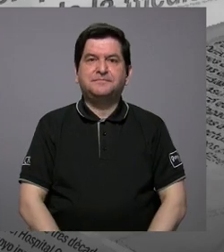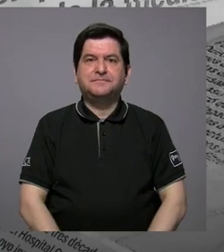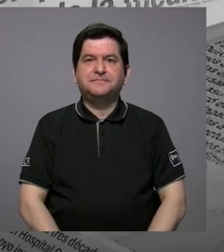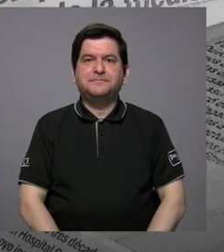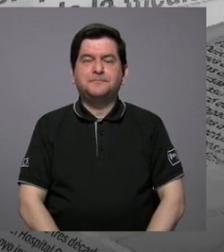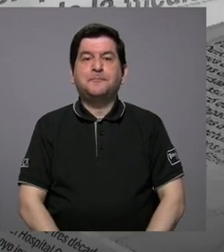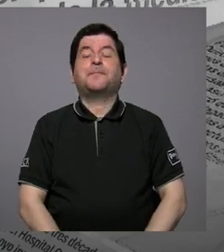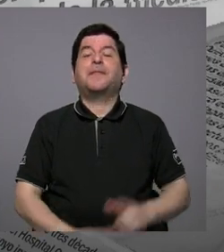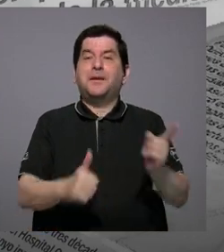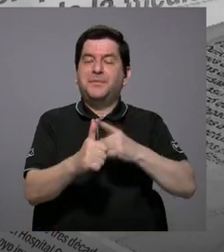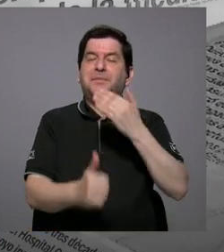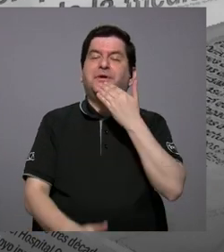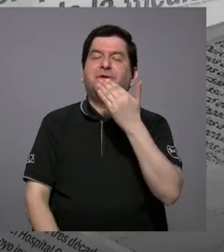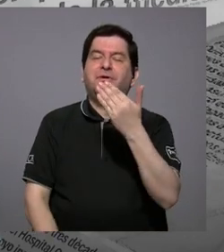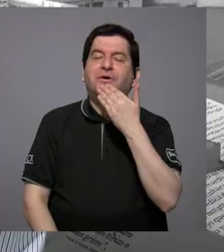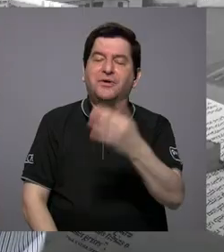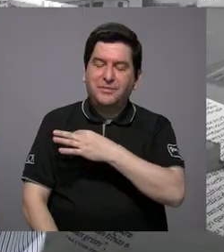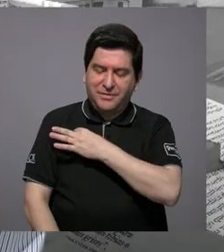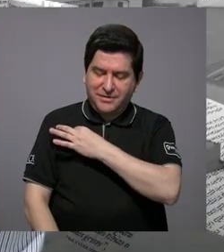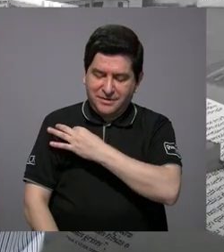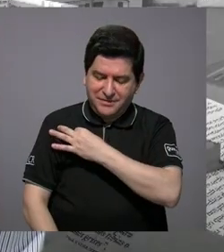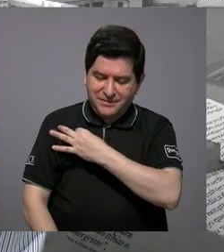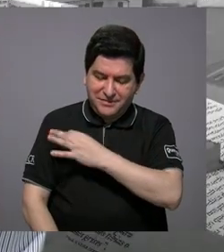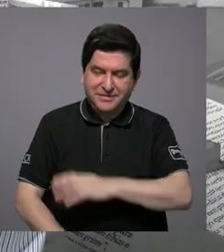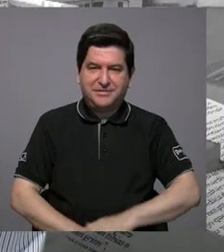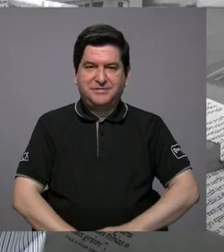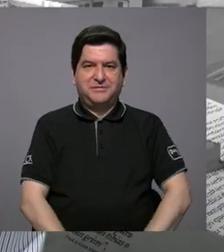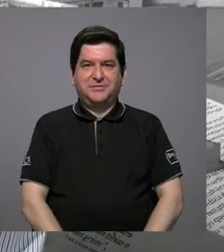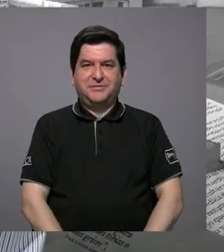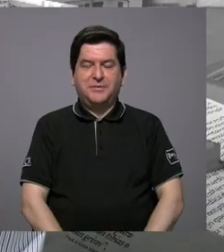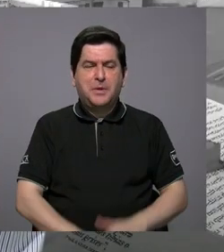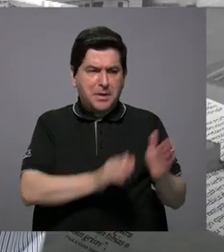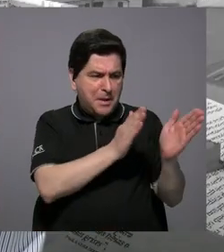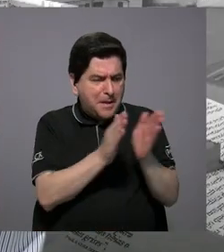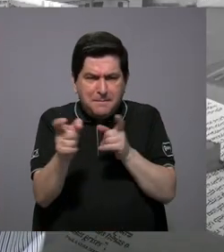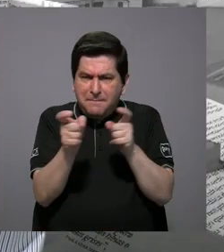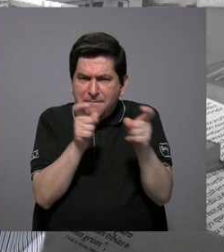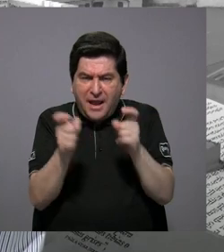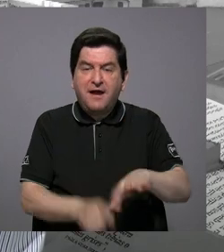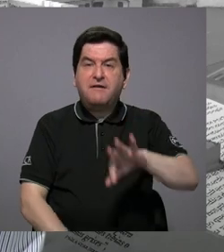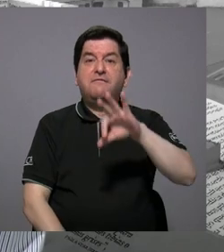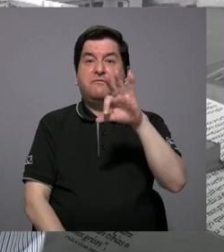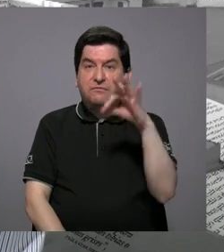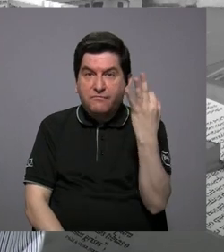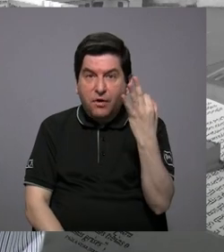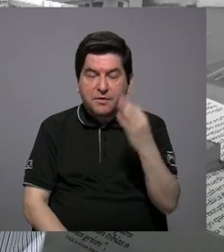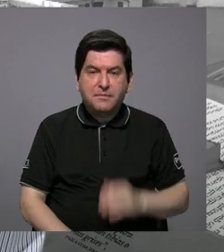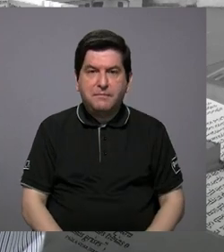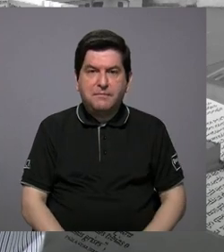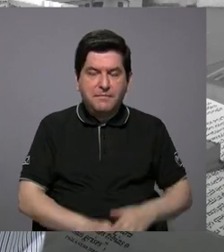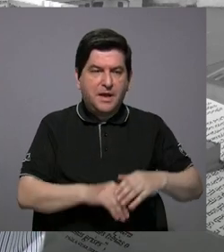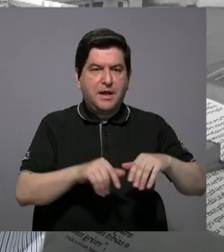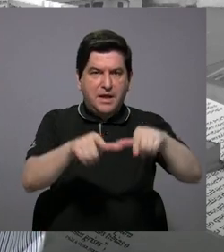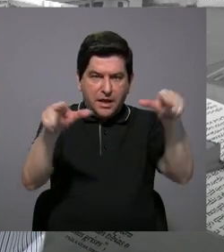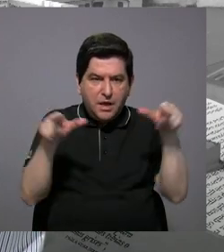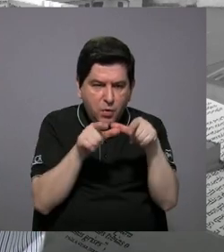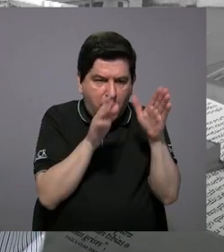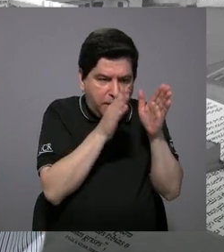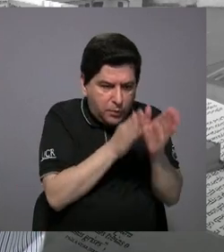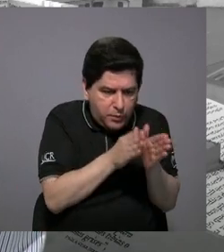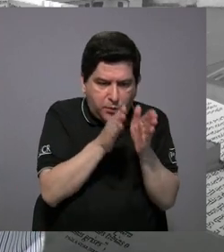Bueno, primero muchas gracias por la invitación. Un plan regulador es una forma de ordenar el territorio